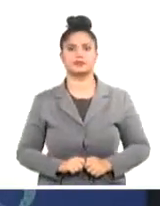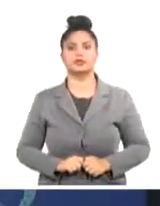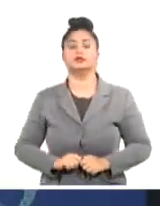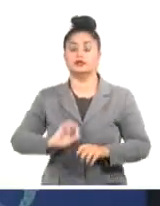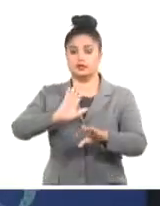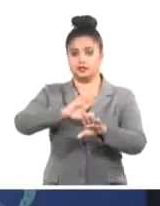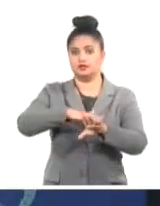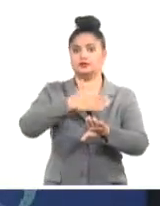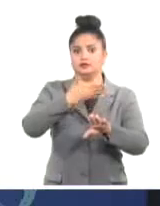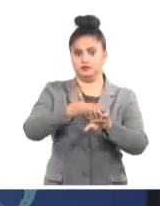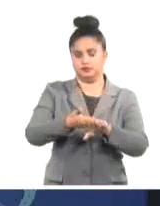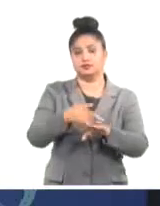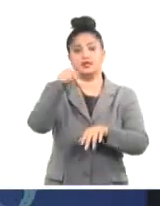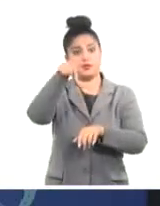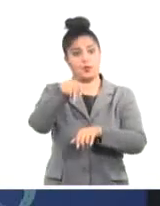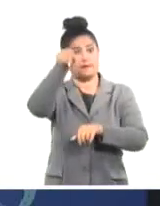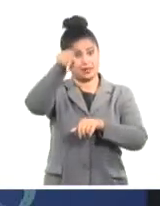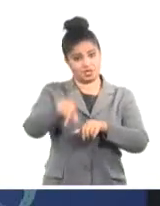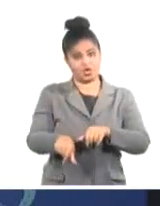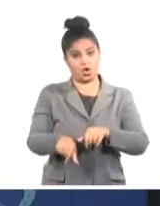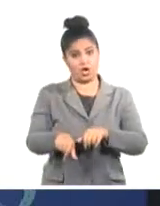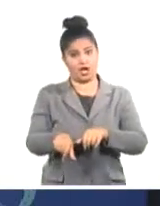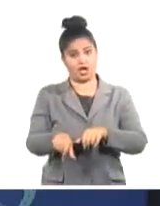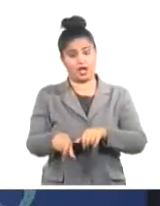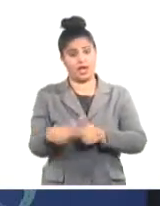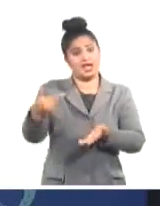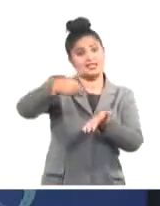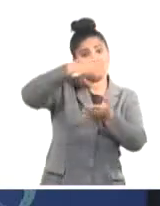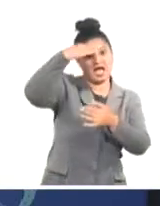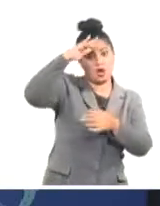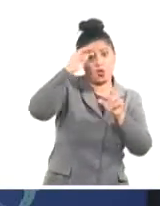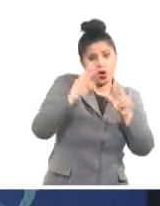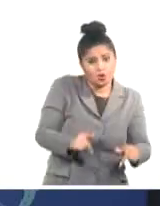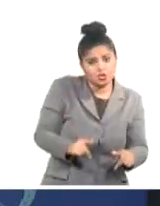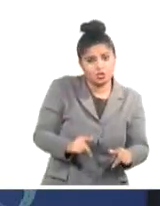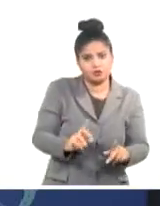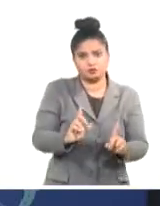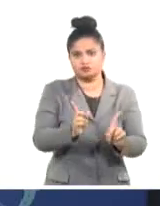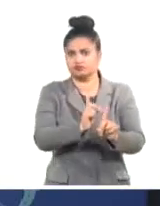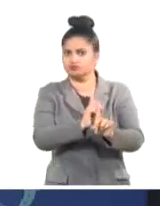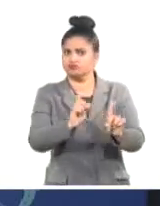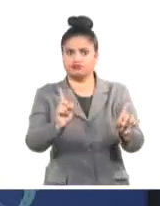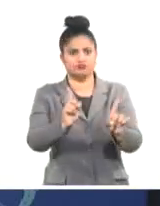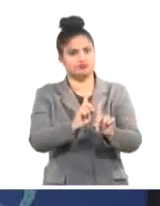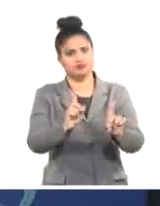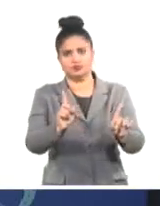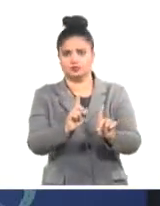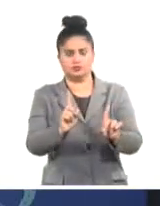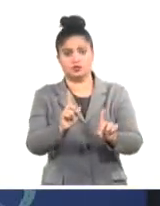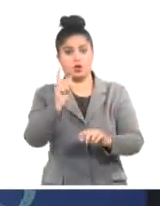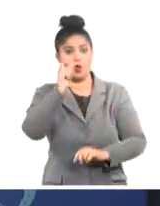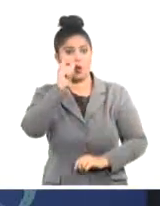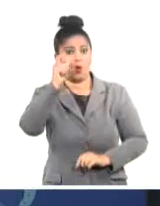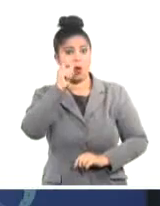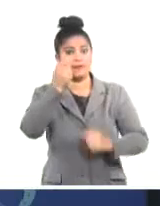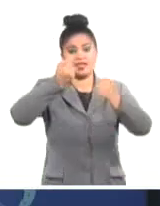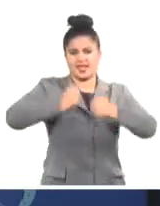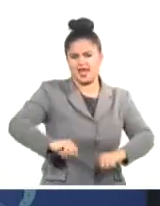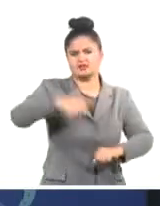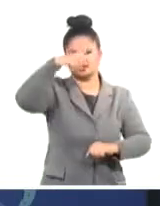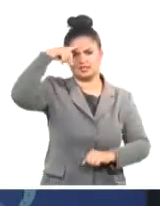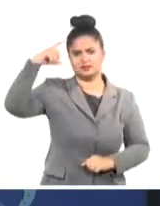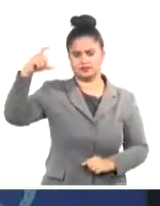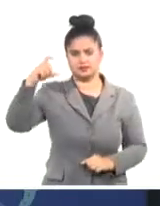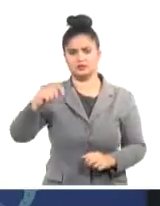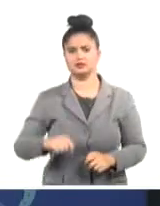a bordo Rubén Martínez Machado, no regresó a la pista. Martínez Machado, natural de Santa Clara, disponía de la